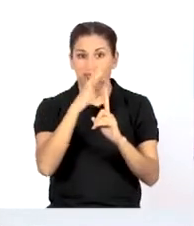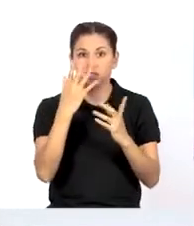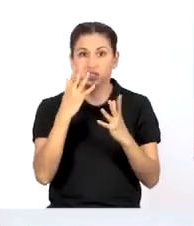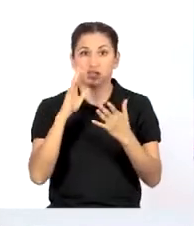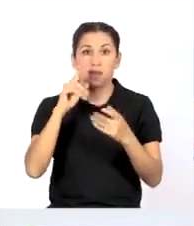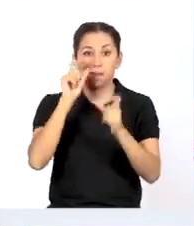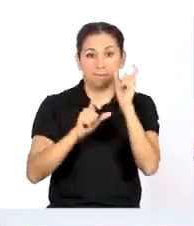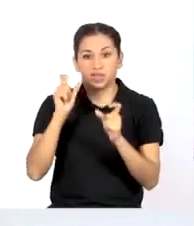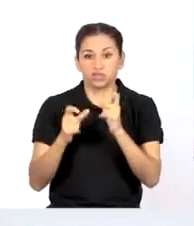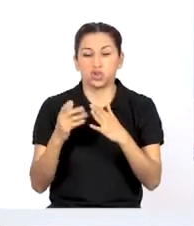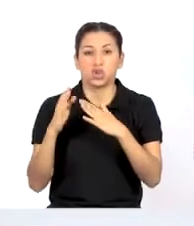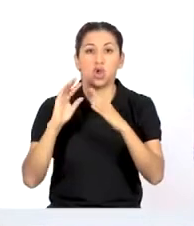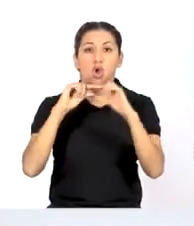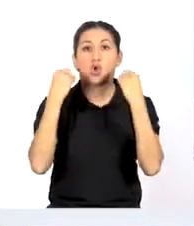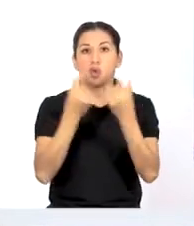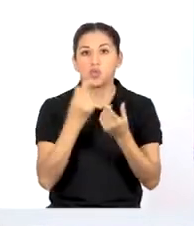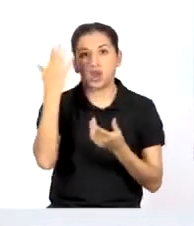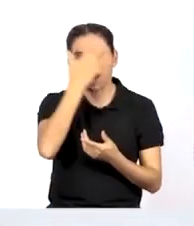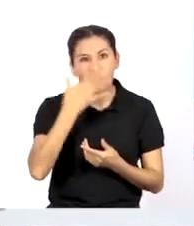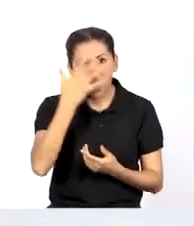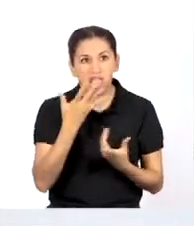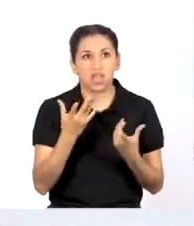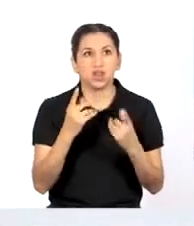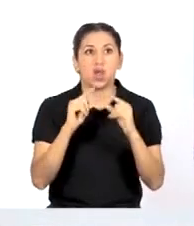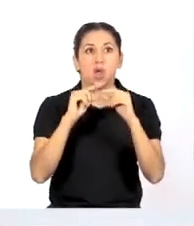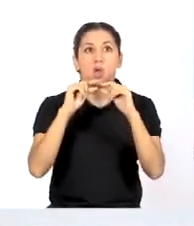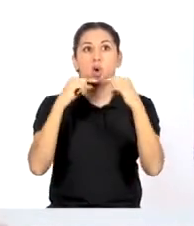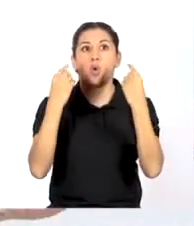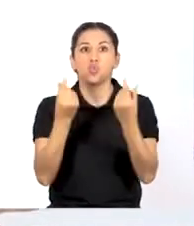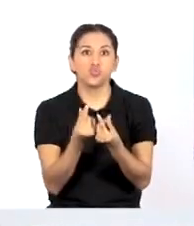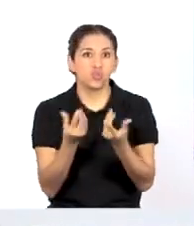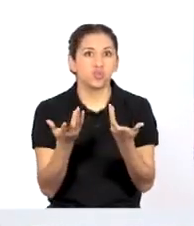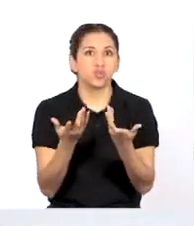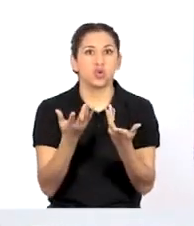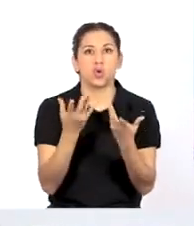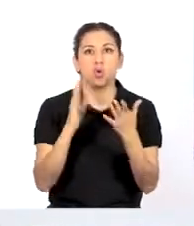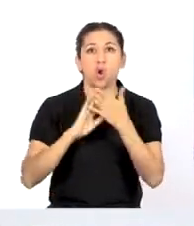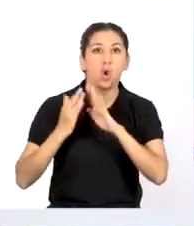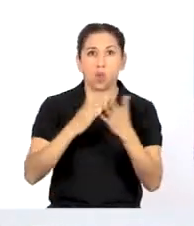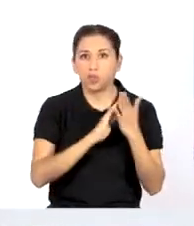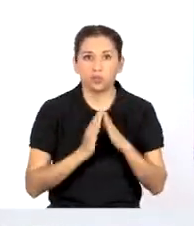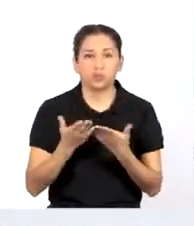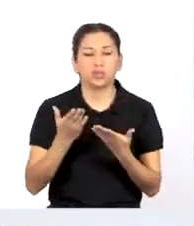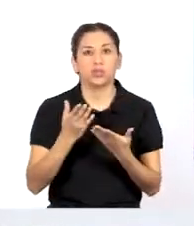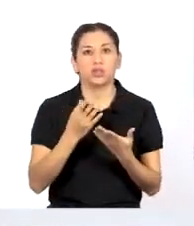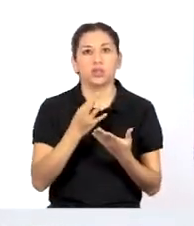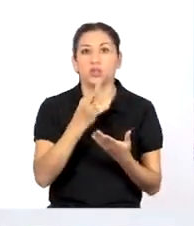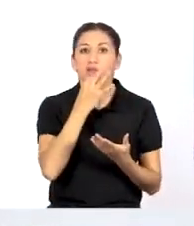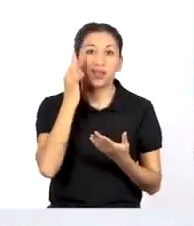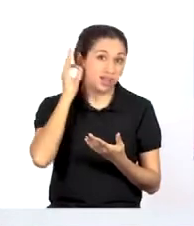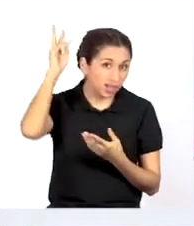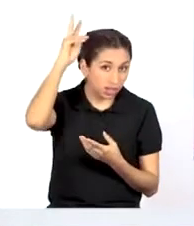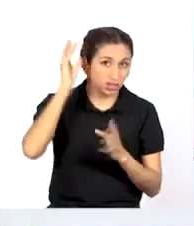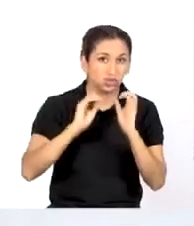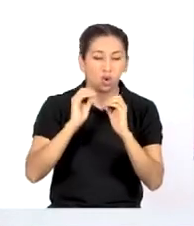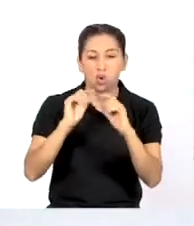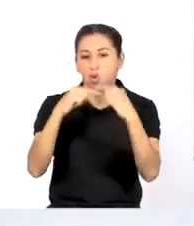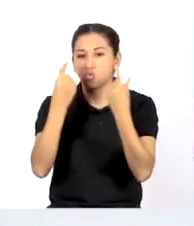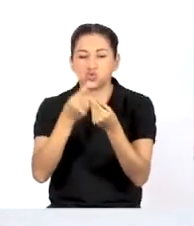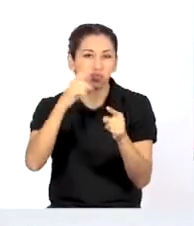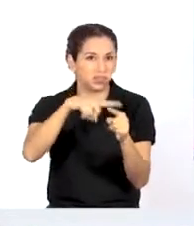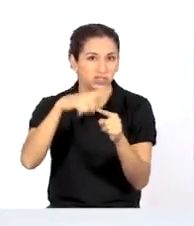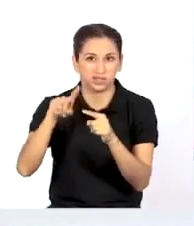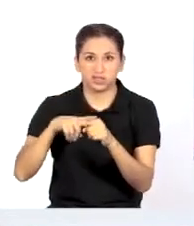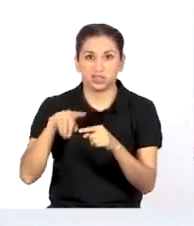pertenecientes a comunidades como la afroperuana, la población quechua y los pueblos indígenas u originarios. La